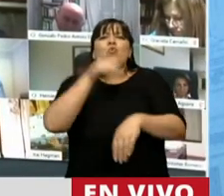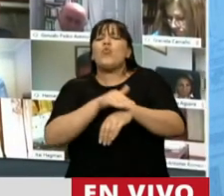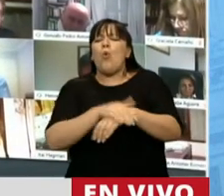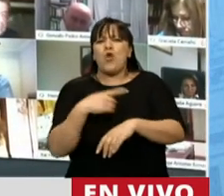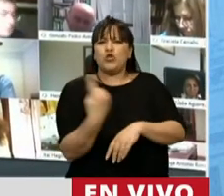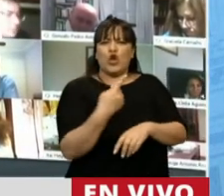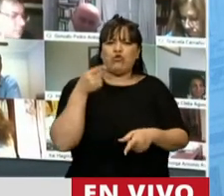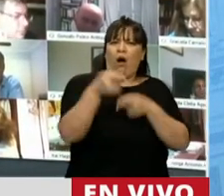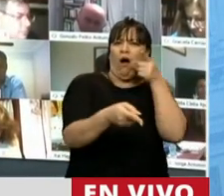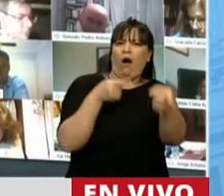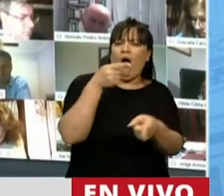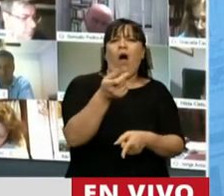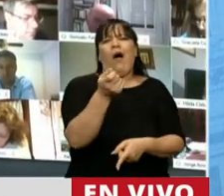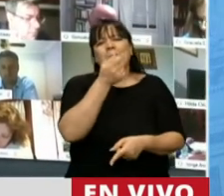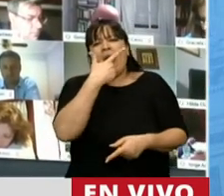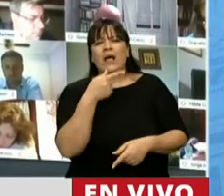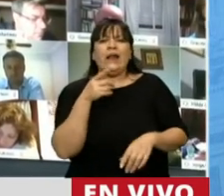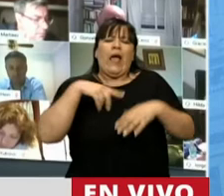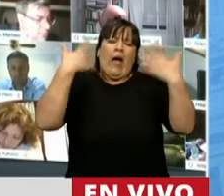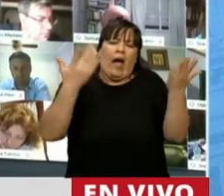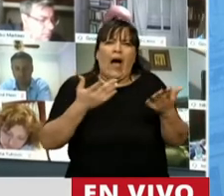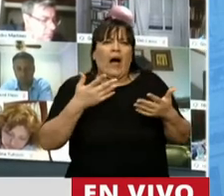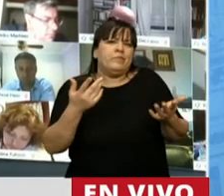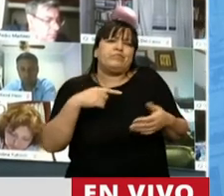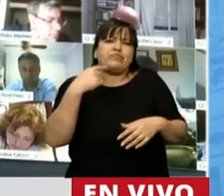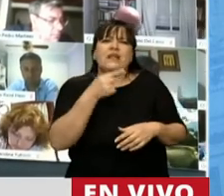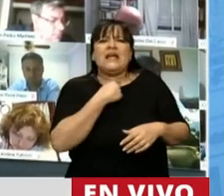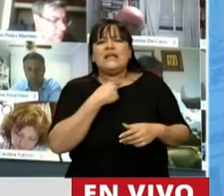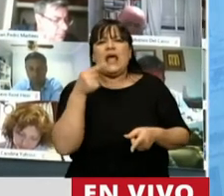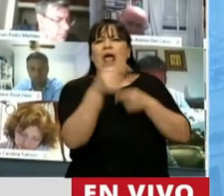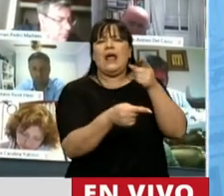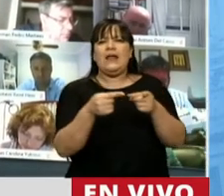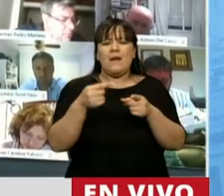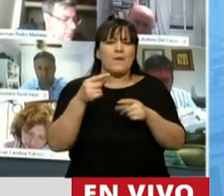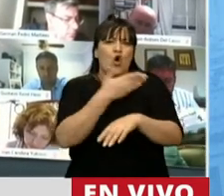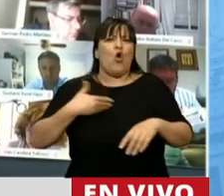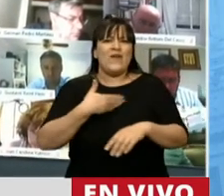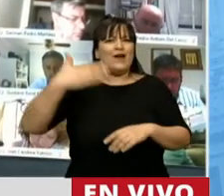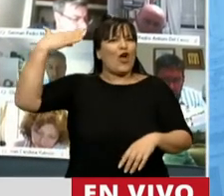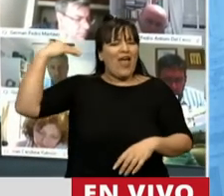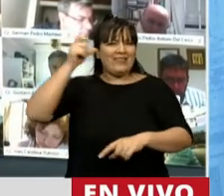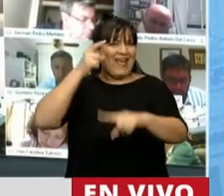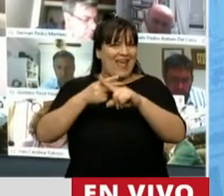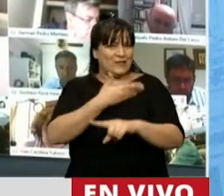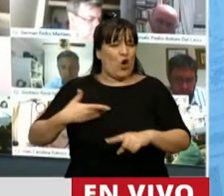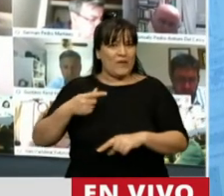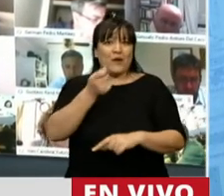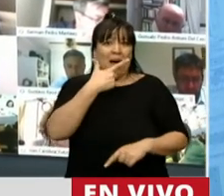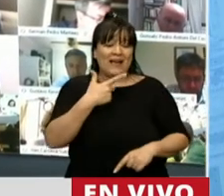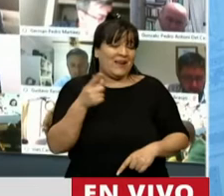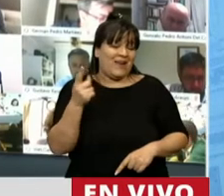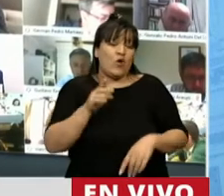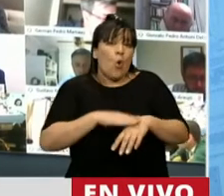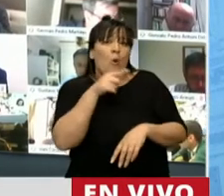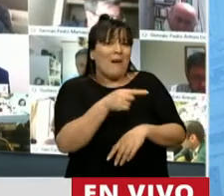por echarle la culpa a los gobiernos que nos antecedieron, en este caso Mauricio Macri. Y es la realidad